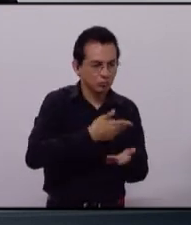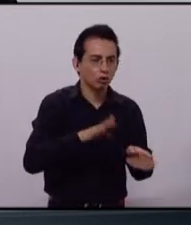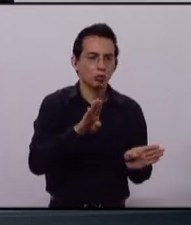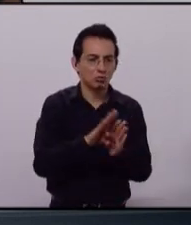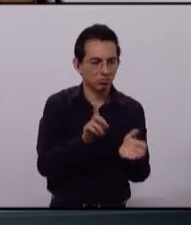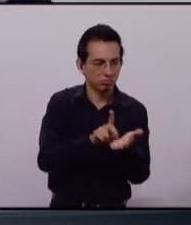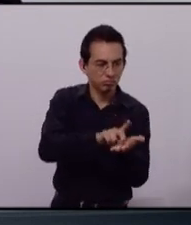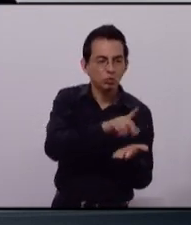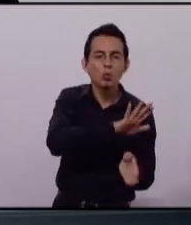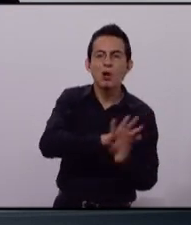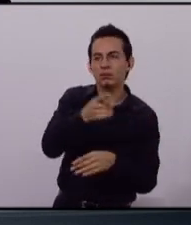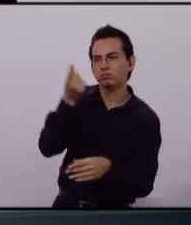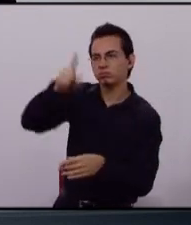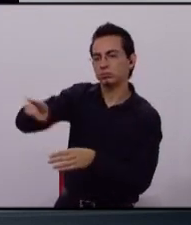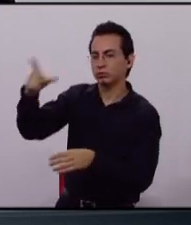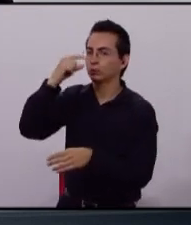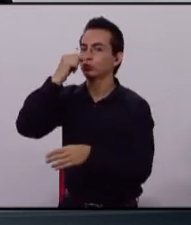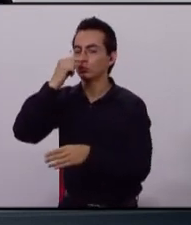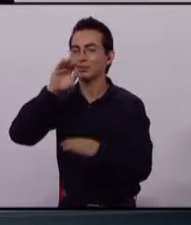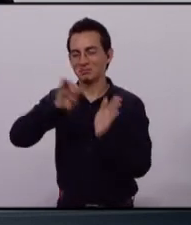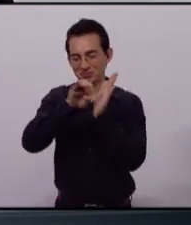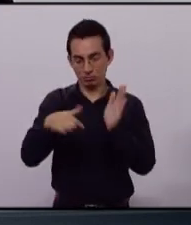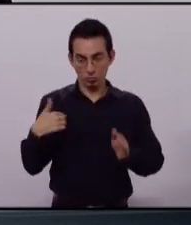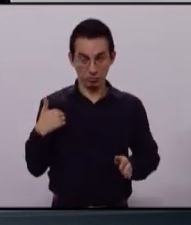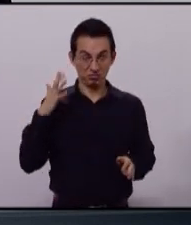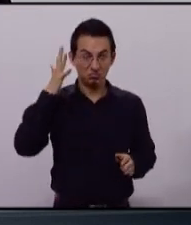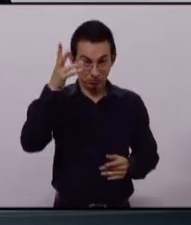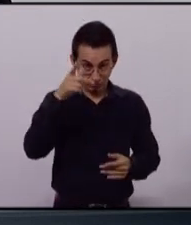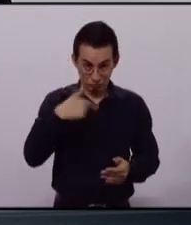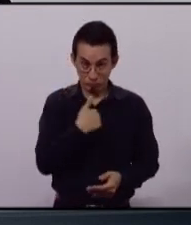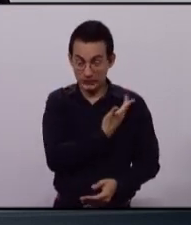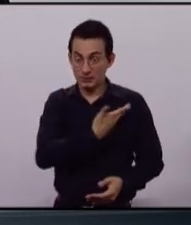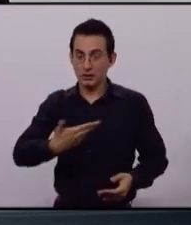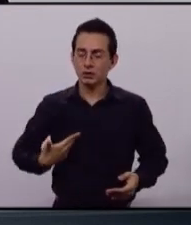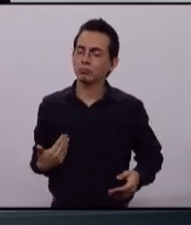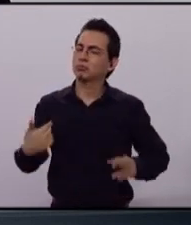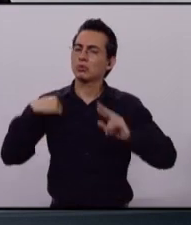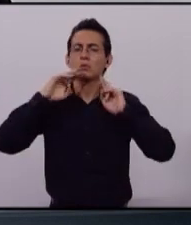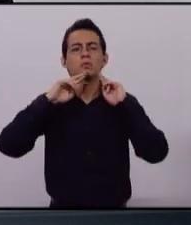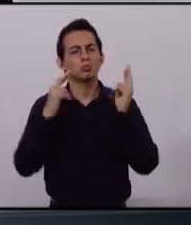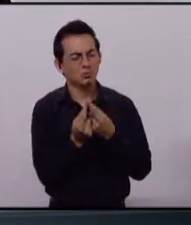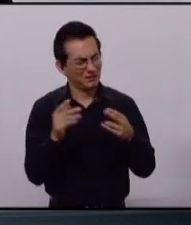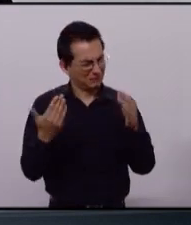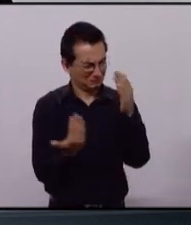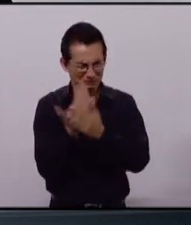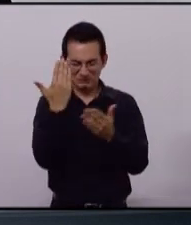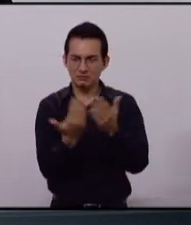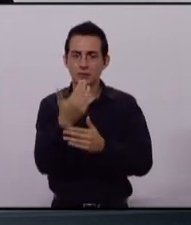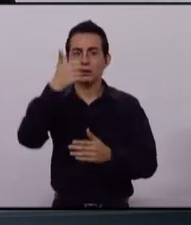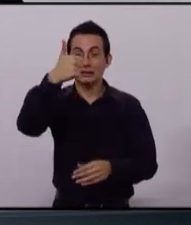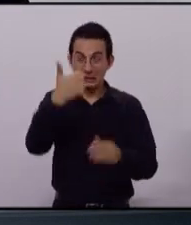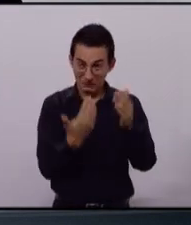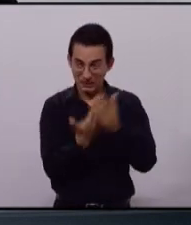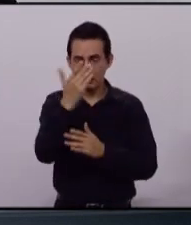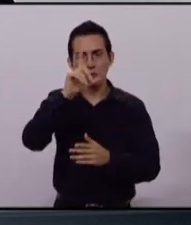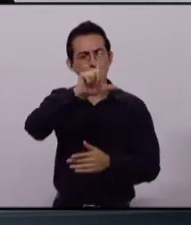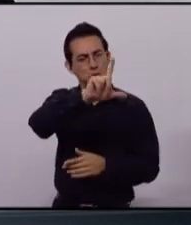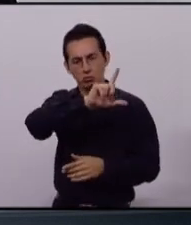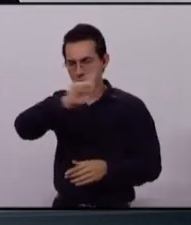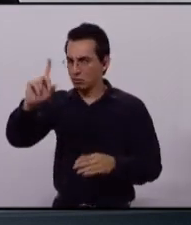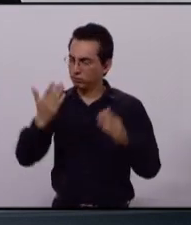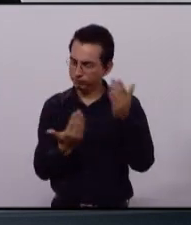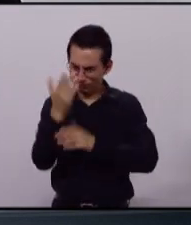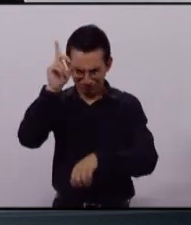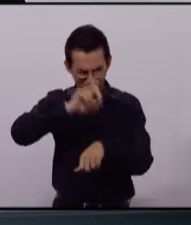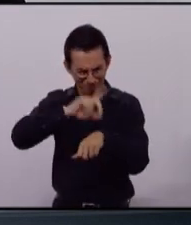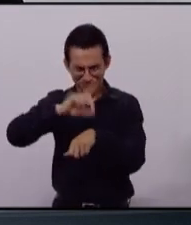autoridades. Yo personalmente, como presidente, me estaré reuniendo todas las mañanas, a las seis de la mañana, de lunes a domingo,